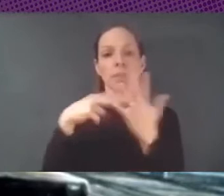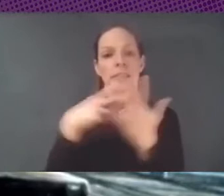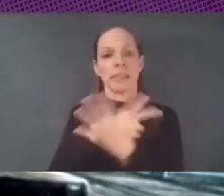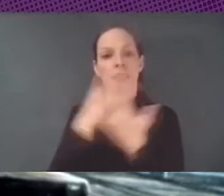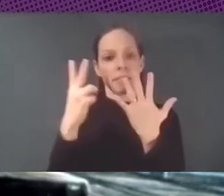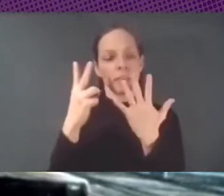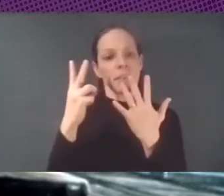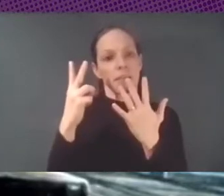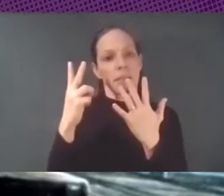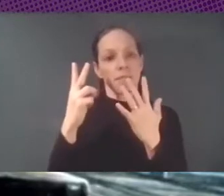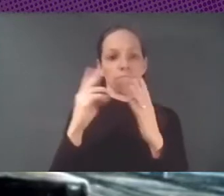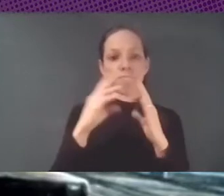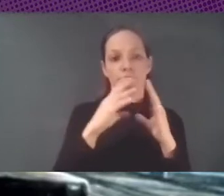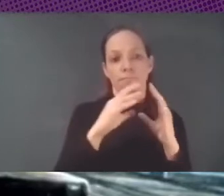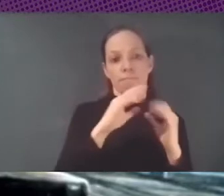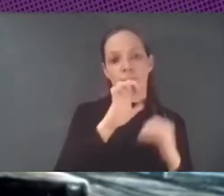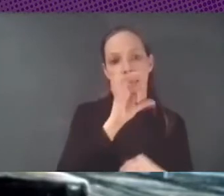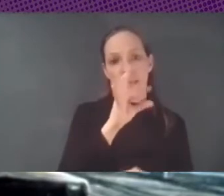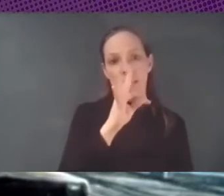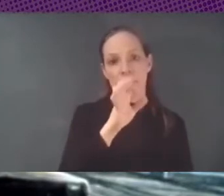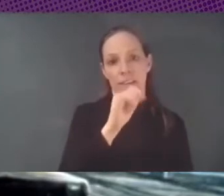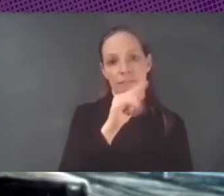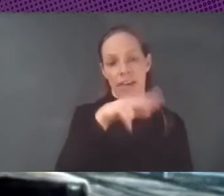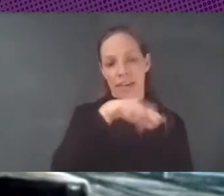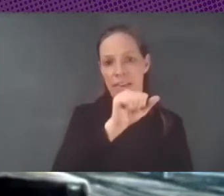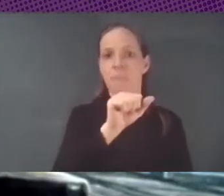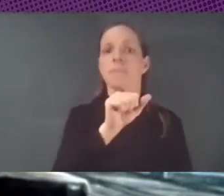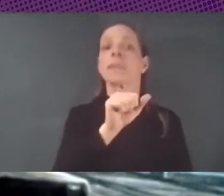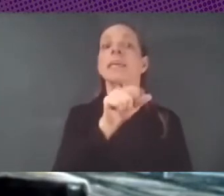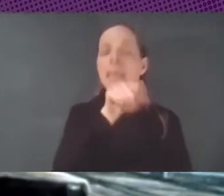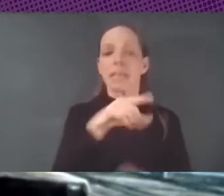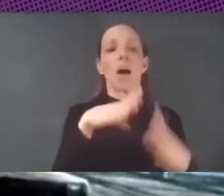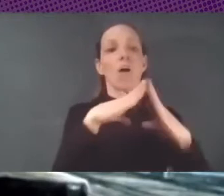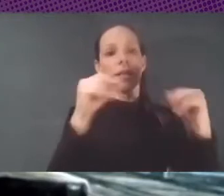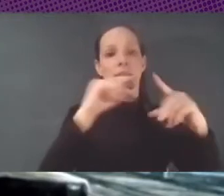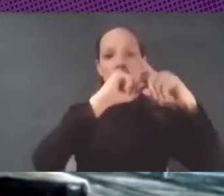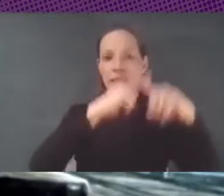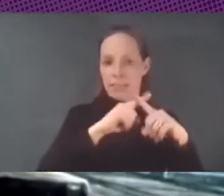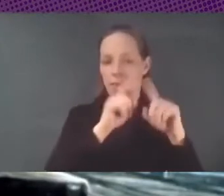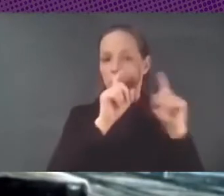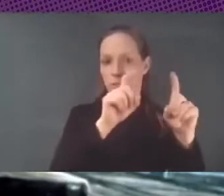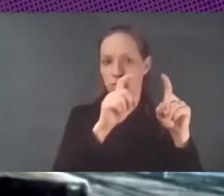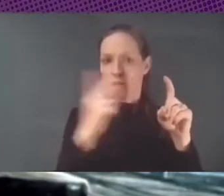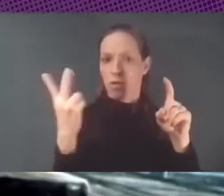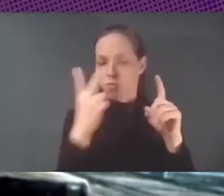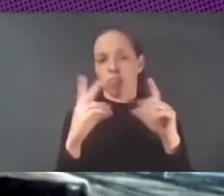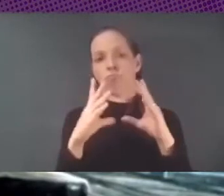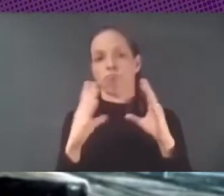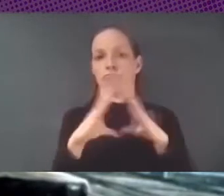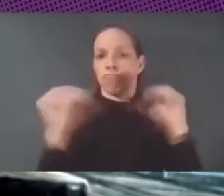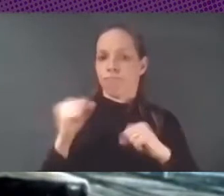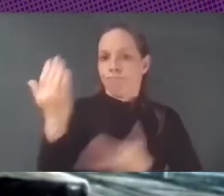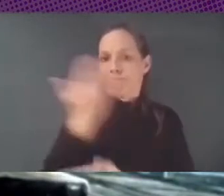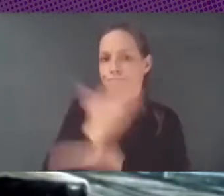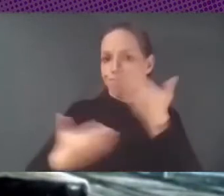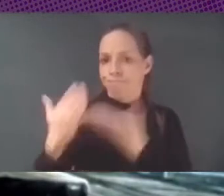con Stefania Milán, que es profesora en Ámsterdam, Universidad de Ámsterdam y dirige otro proyecto que llama Data Active. Los dos